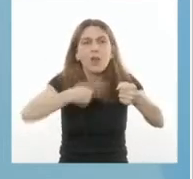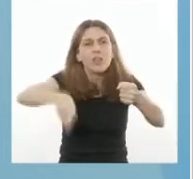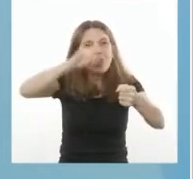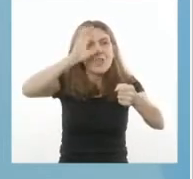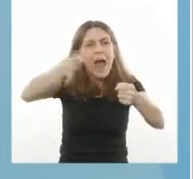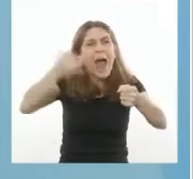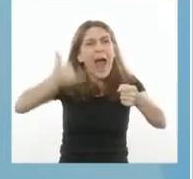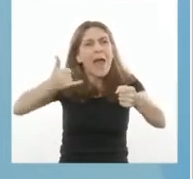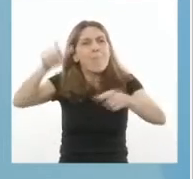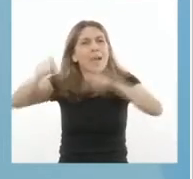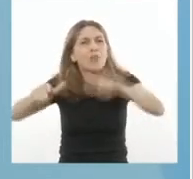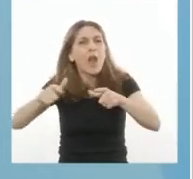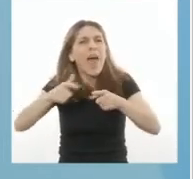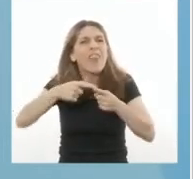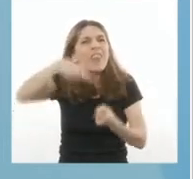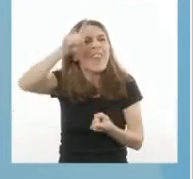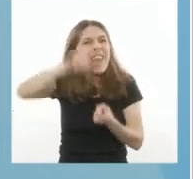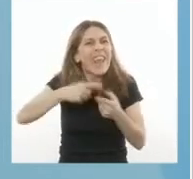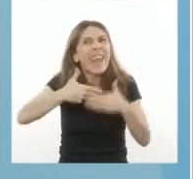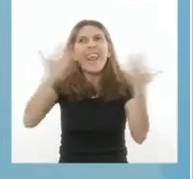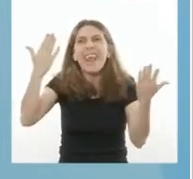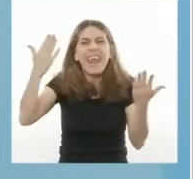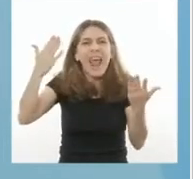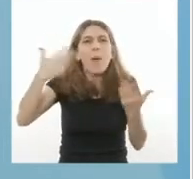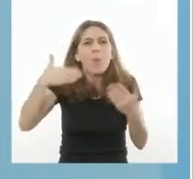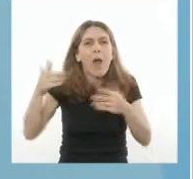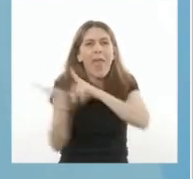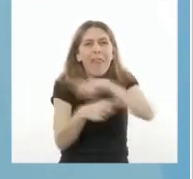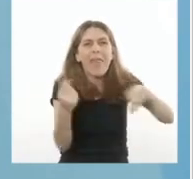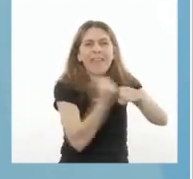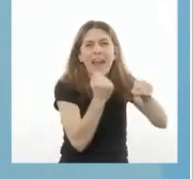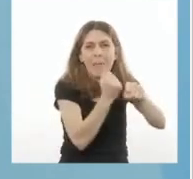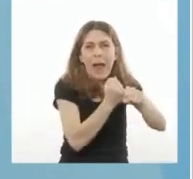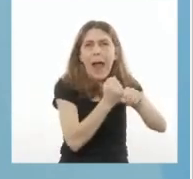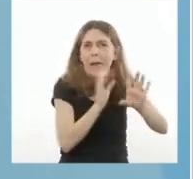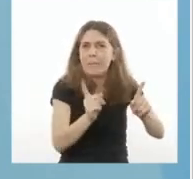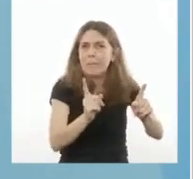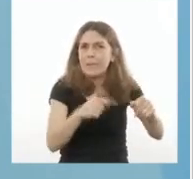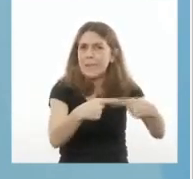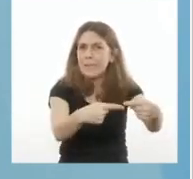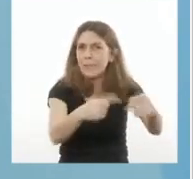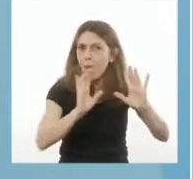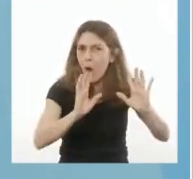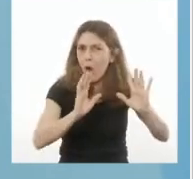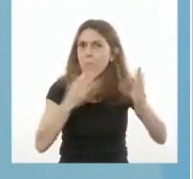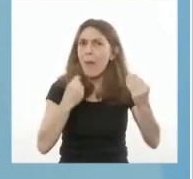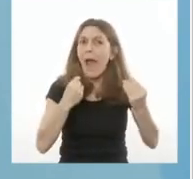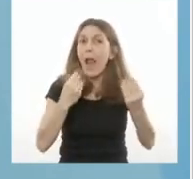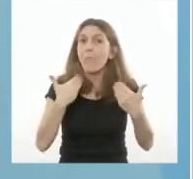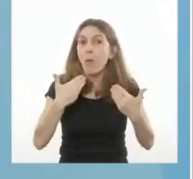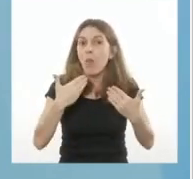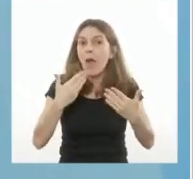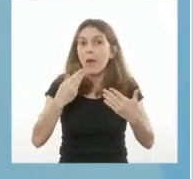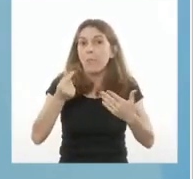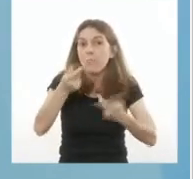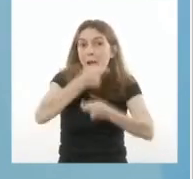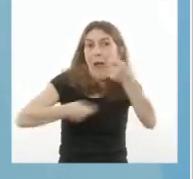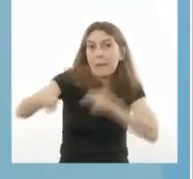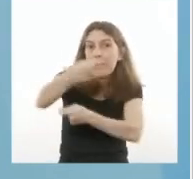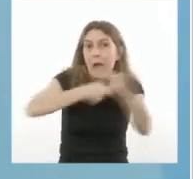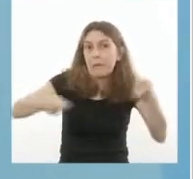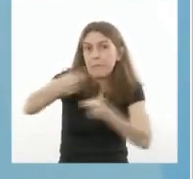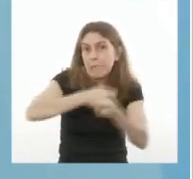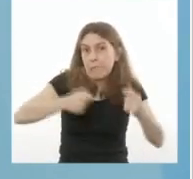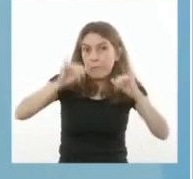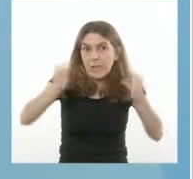realizar su trabajo. Esa es una decisión para mantener la actividad económica en funcionamiento